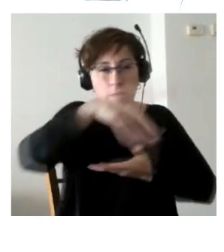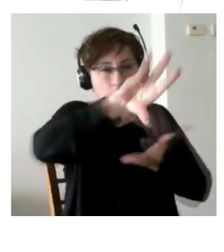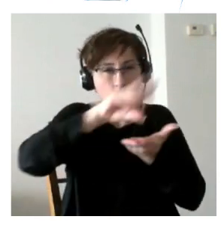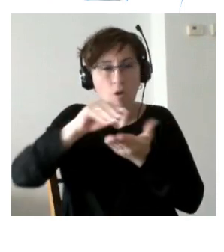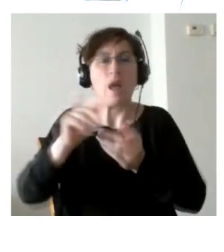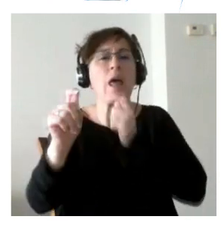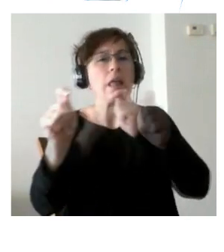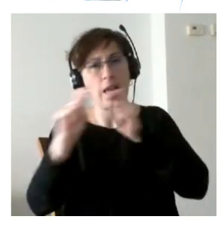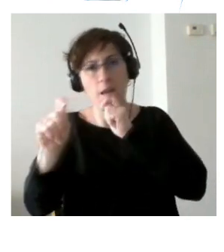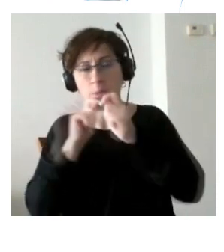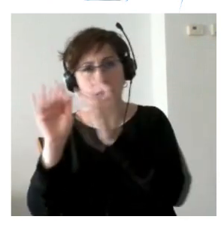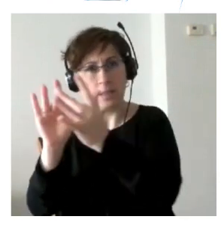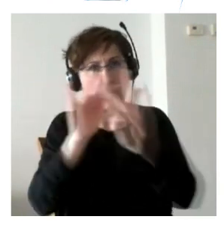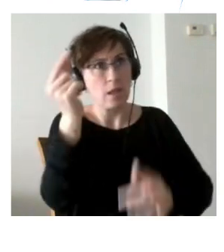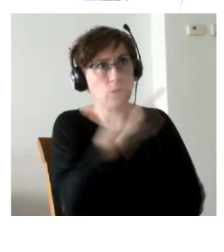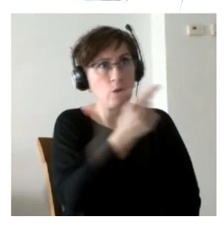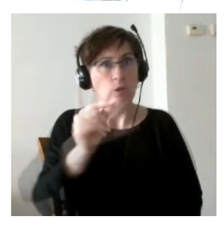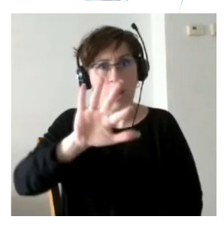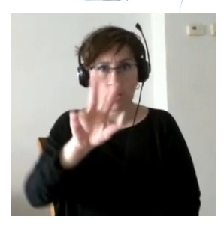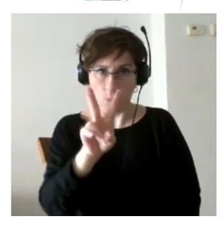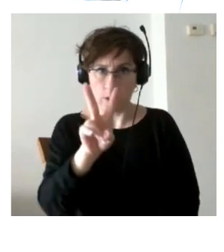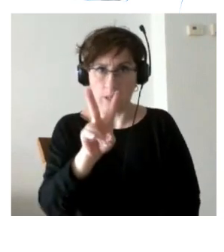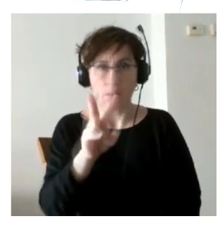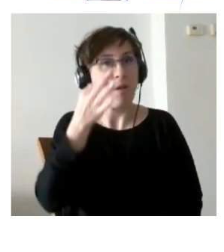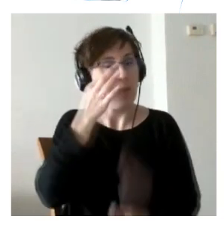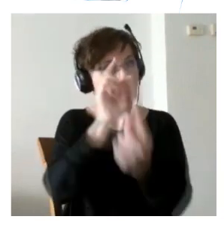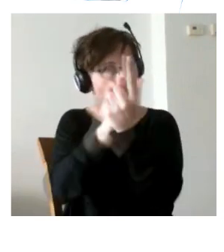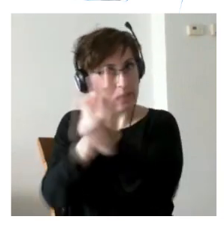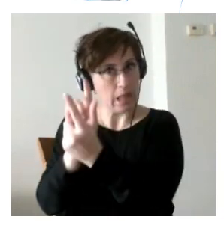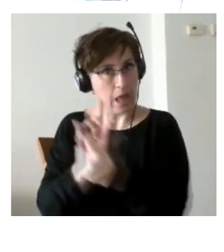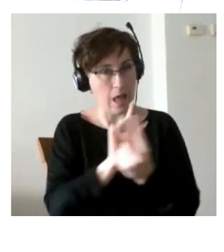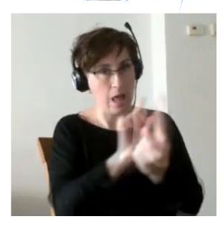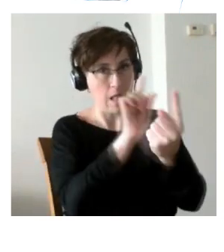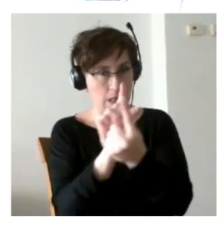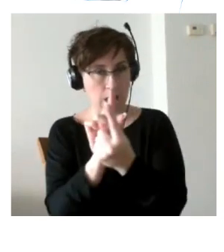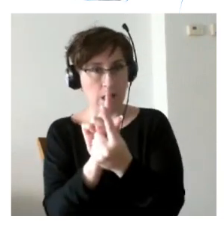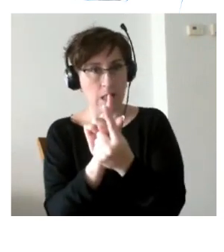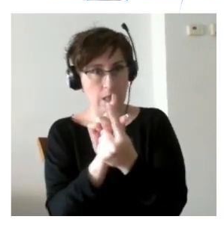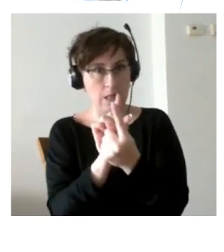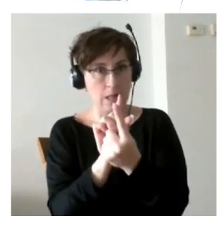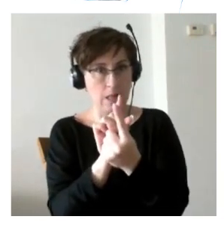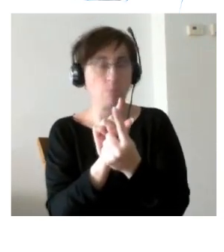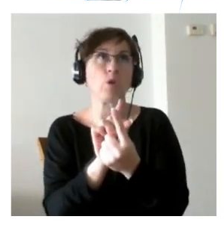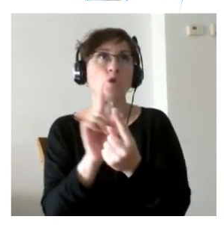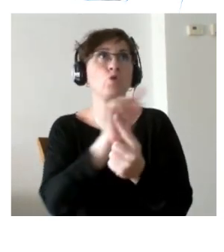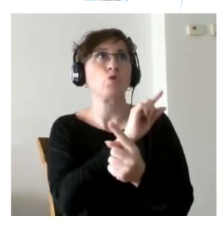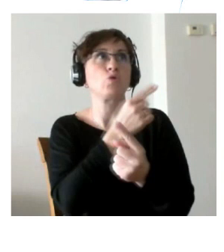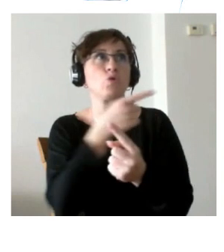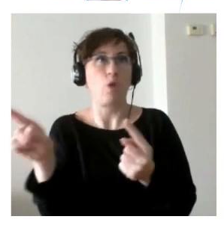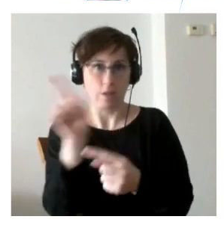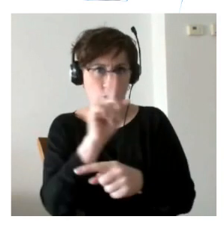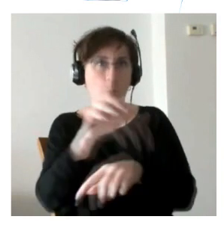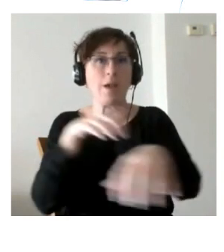personas 52 entrevistas todas presenciales es decir todas buena parte de ellas la mayor parte de ellas